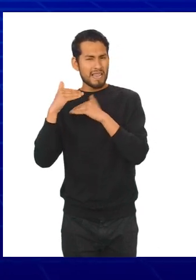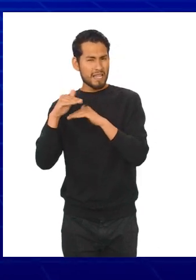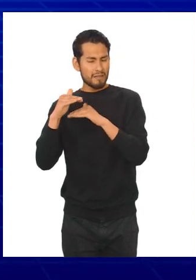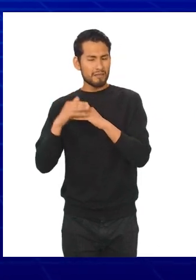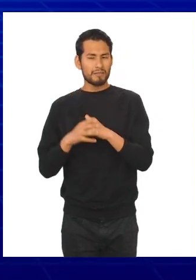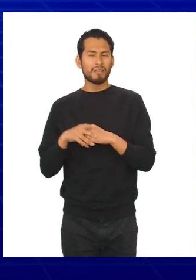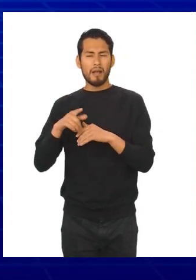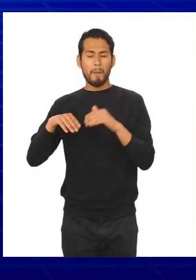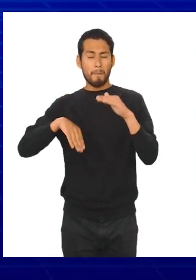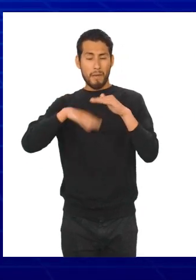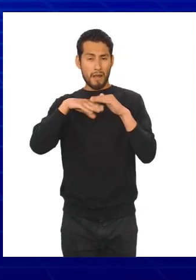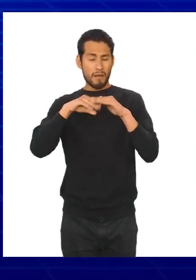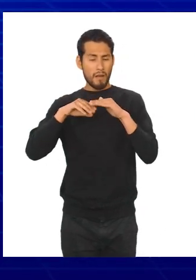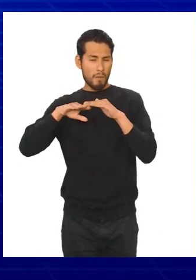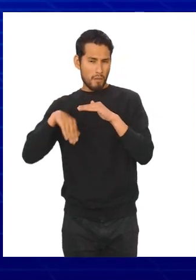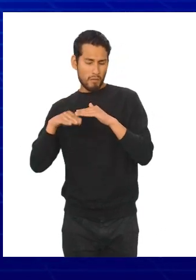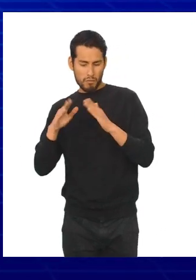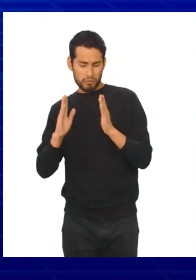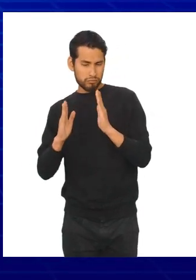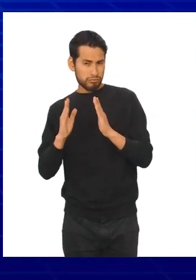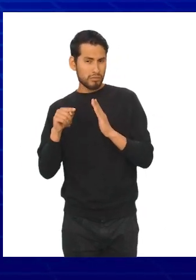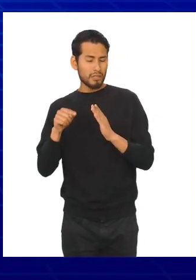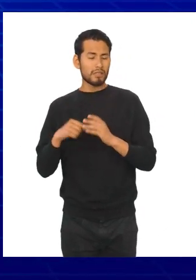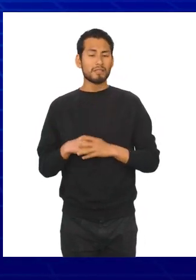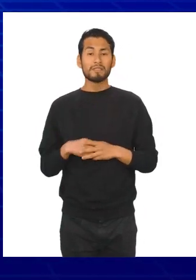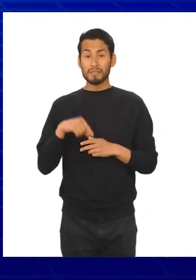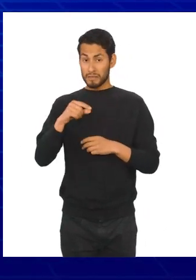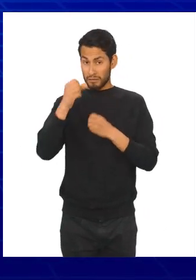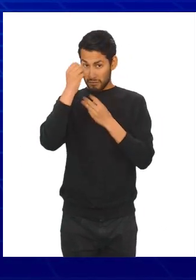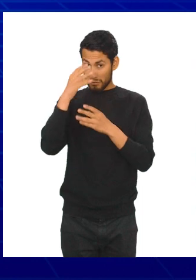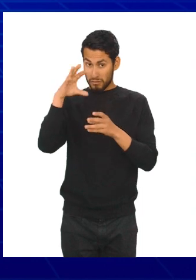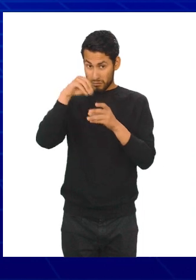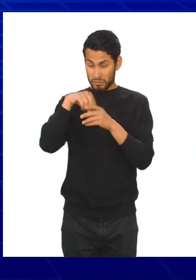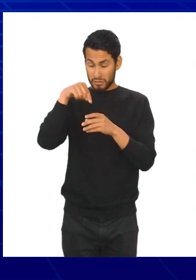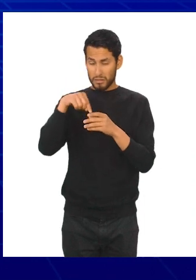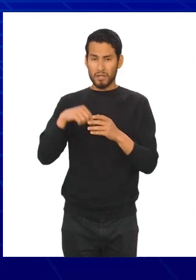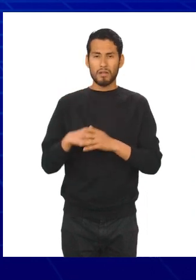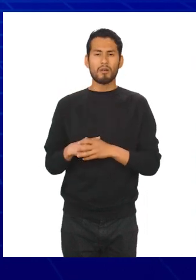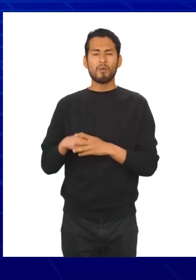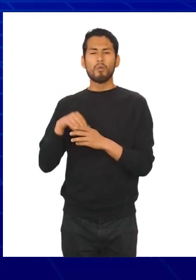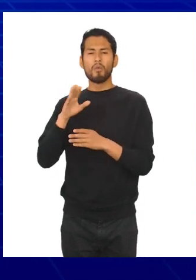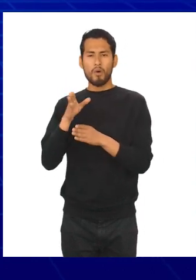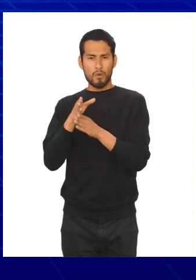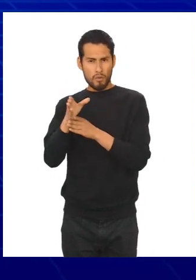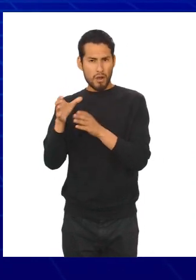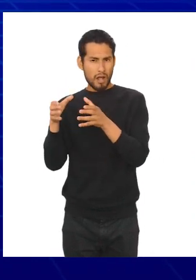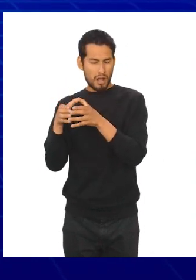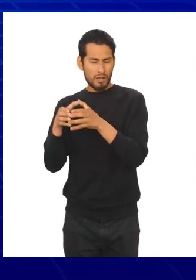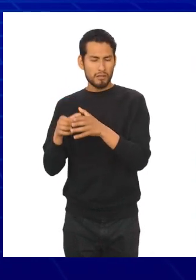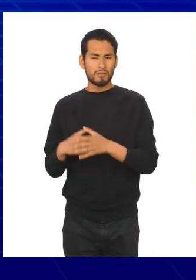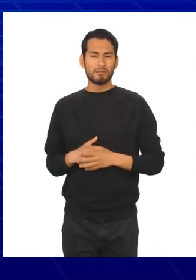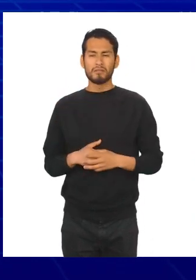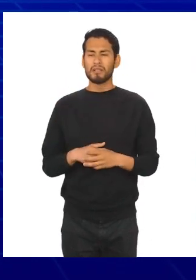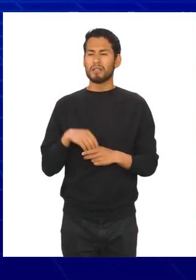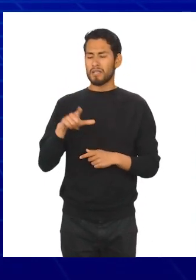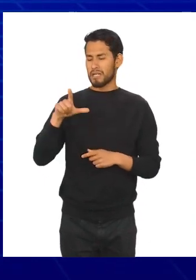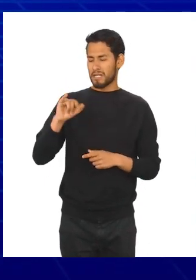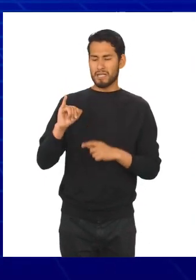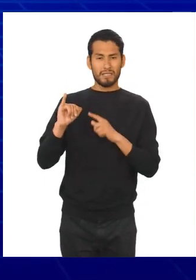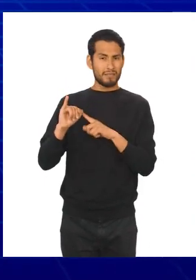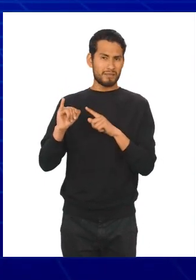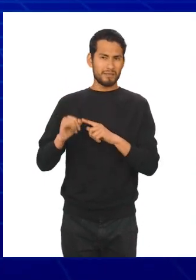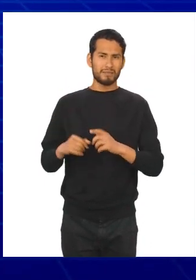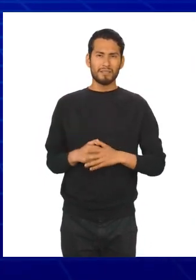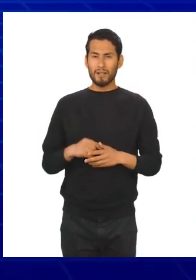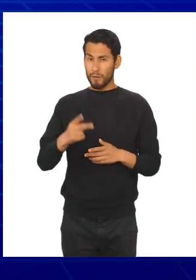son los valores menor y mayor, que de encontrarse como datos en la muestra, pertenecen a la clase en cuestión. Se denotan por